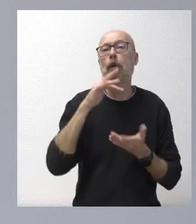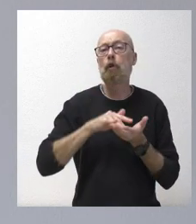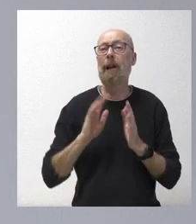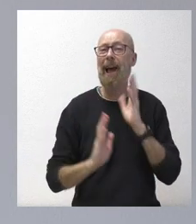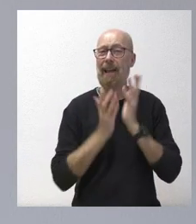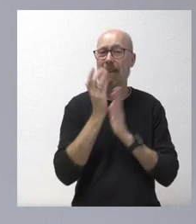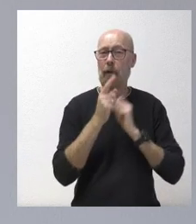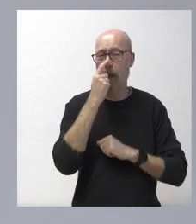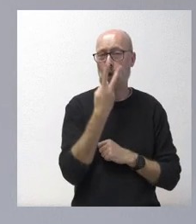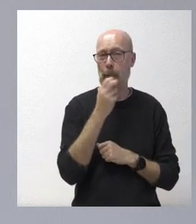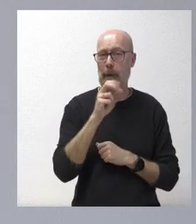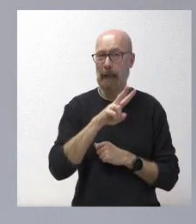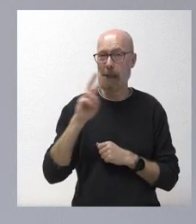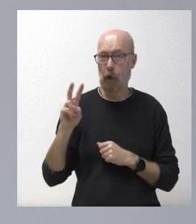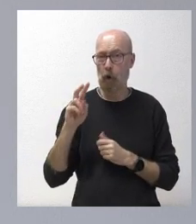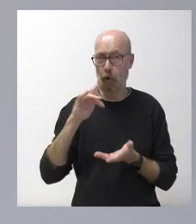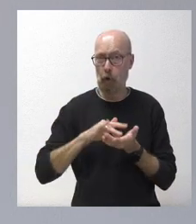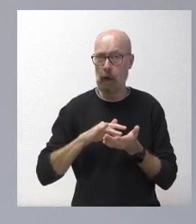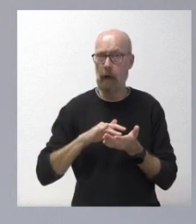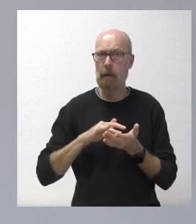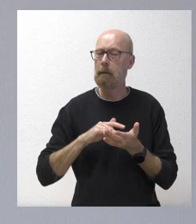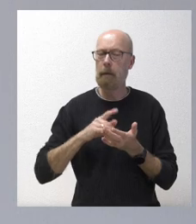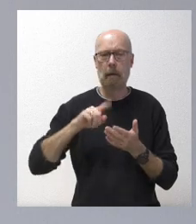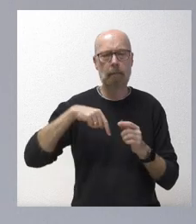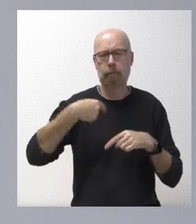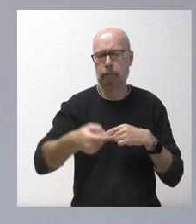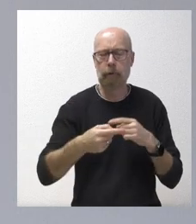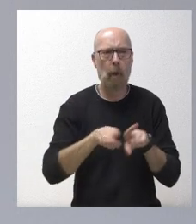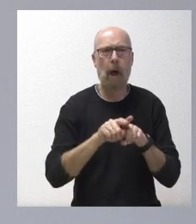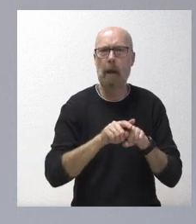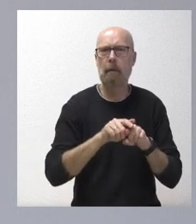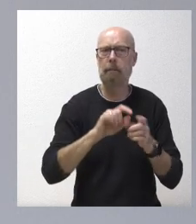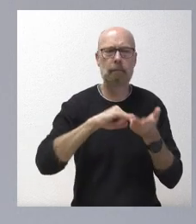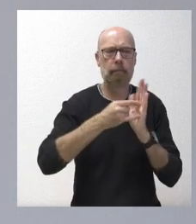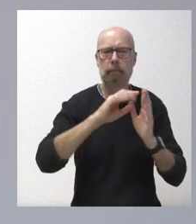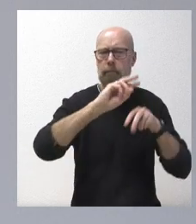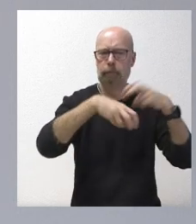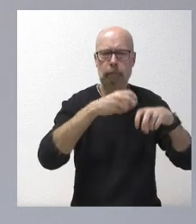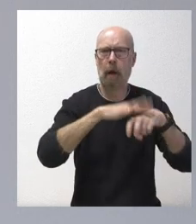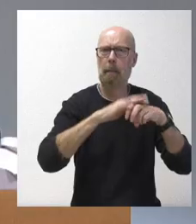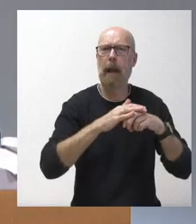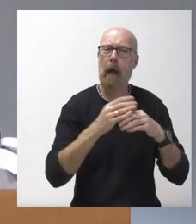realidades una doctrina de acción-reacción y que, por lo tanto, hay que hacerlo en todos los ámbitos de la actuación.